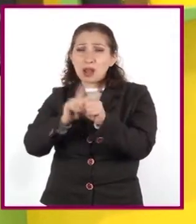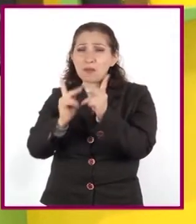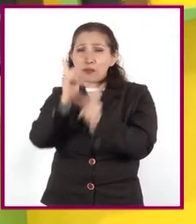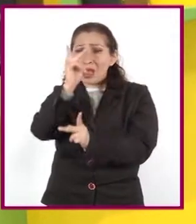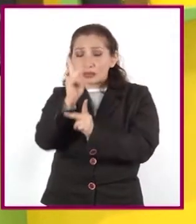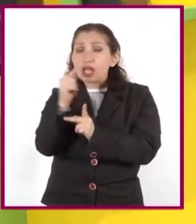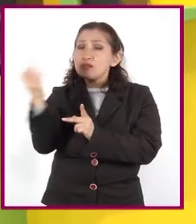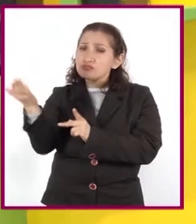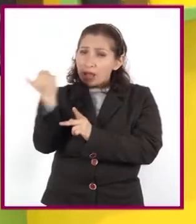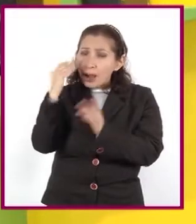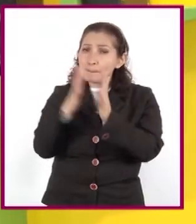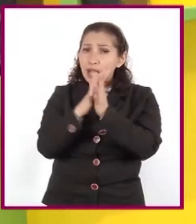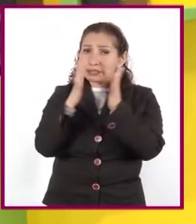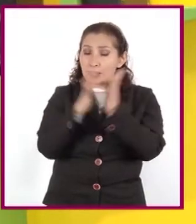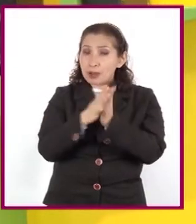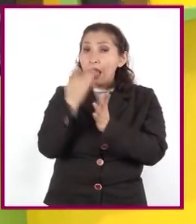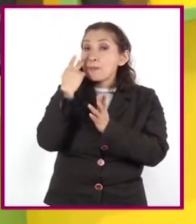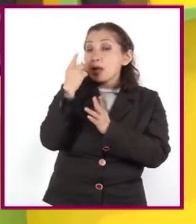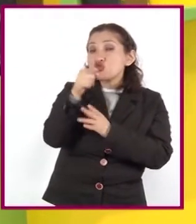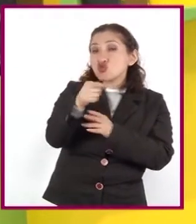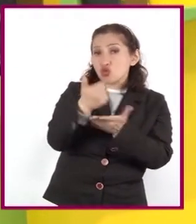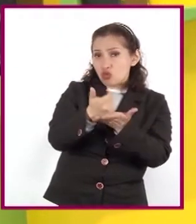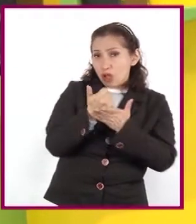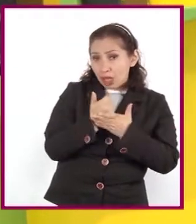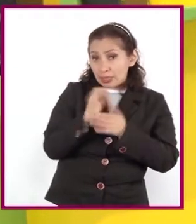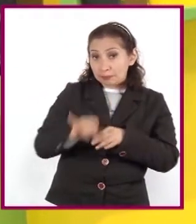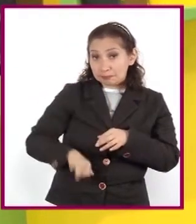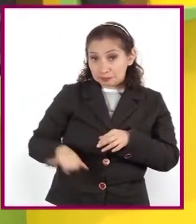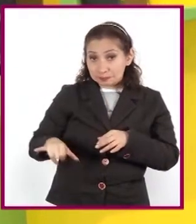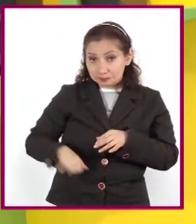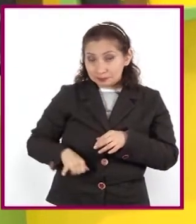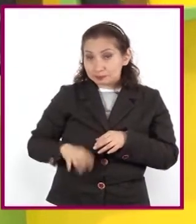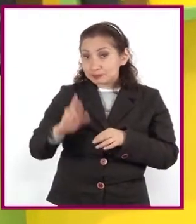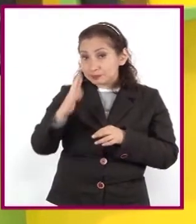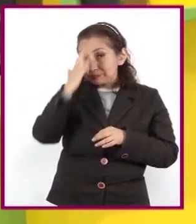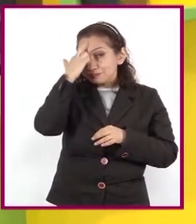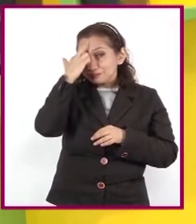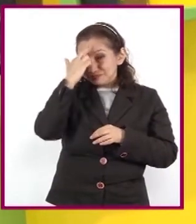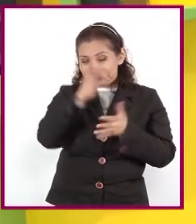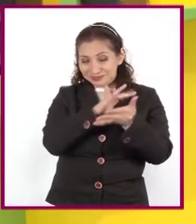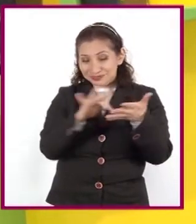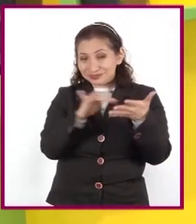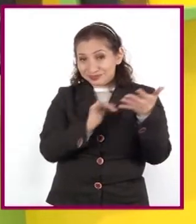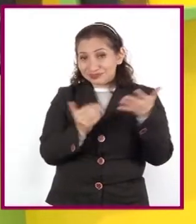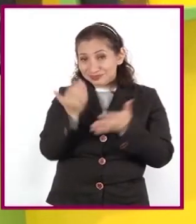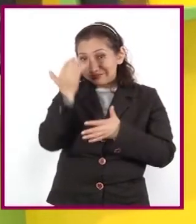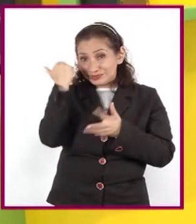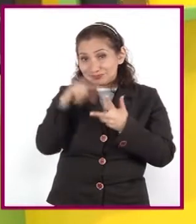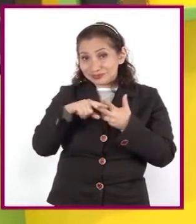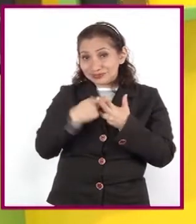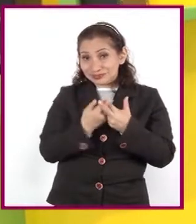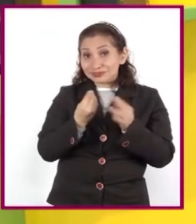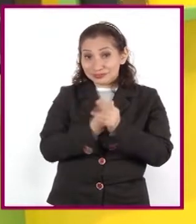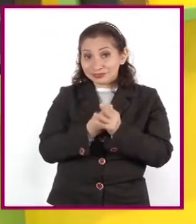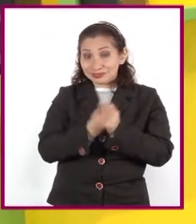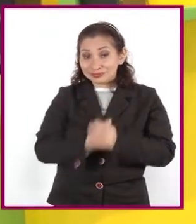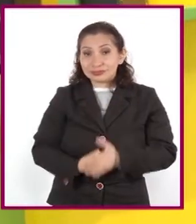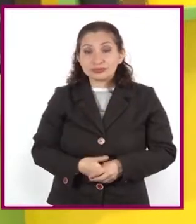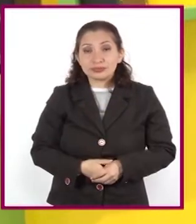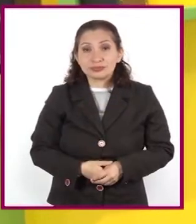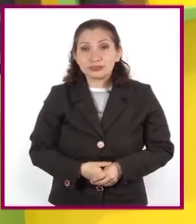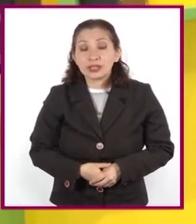a participar en un reto bastante interesante. ¿Recuerdan el texto que compartimos al iniciar nuestra sesión?